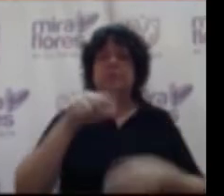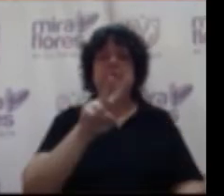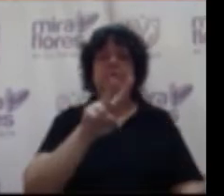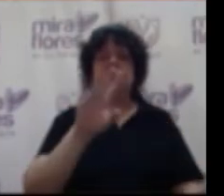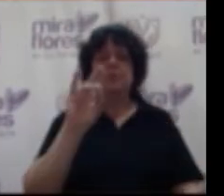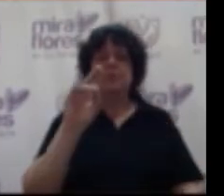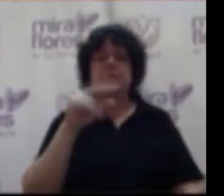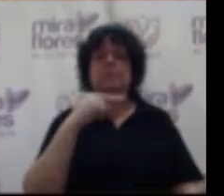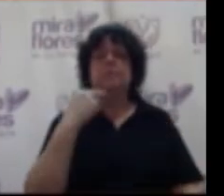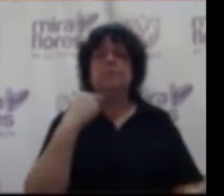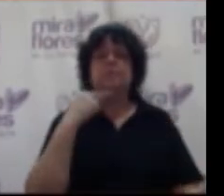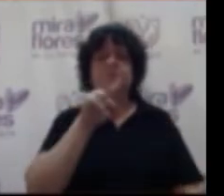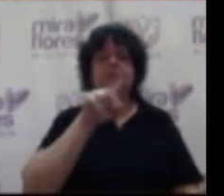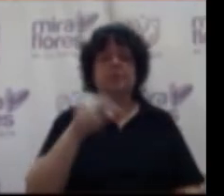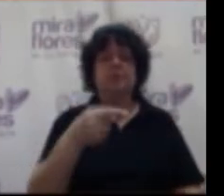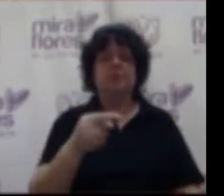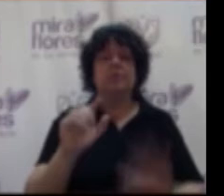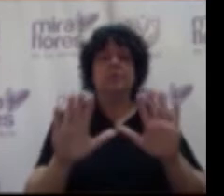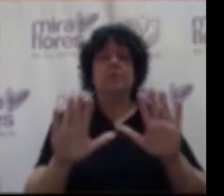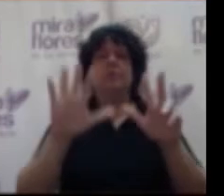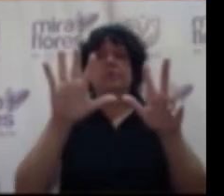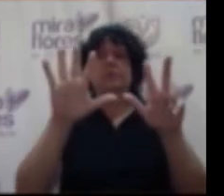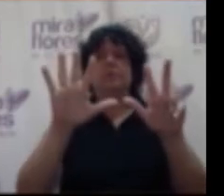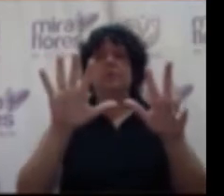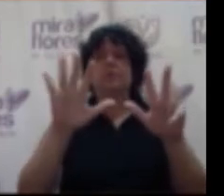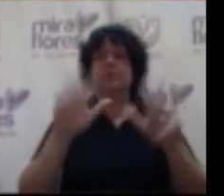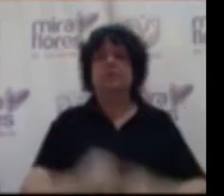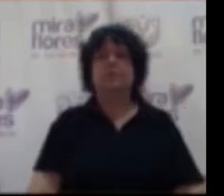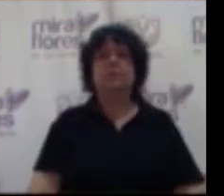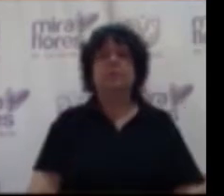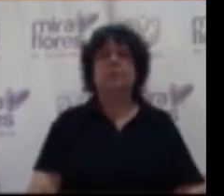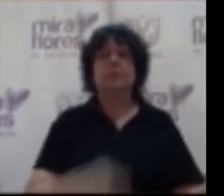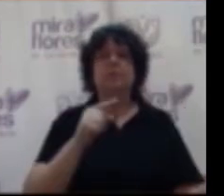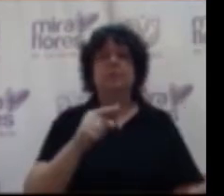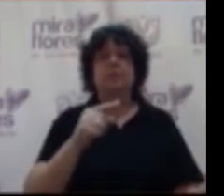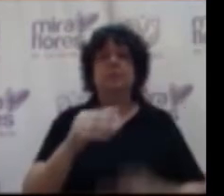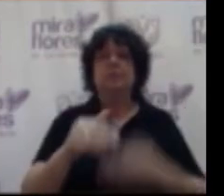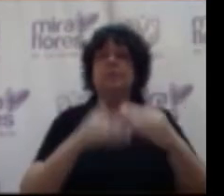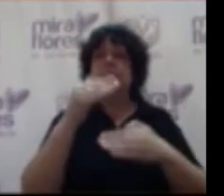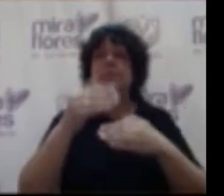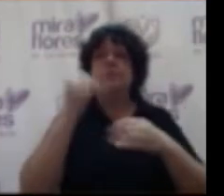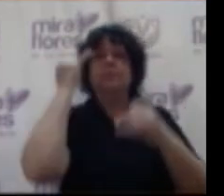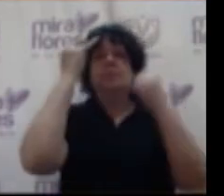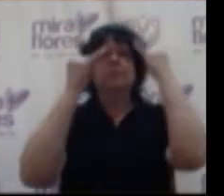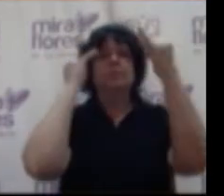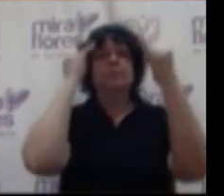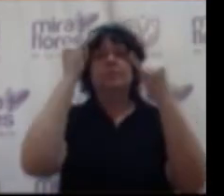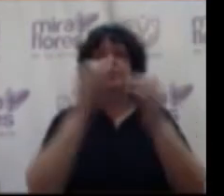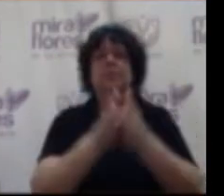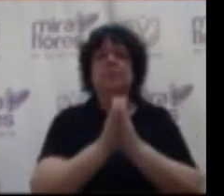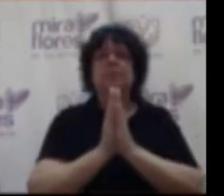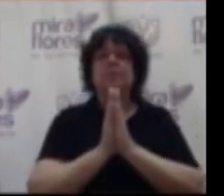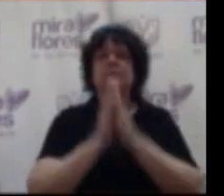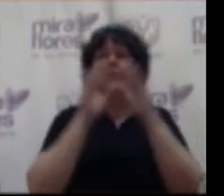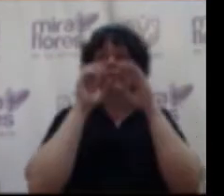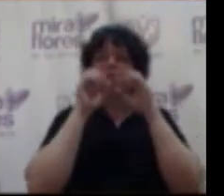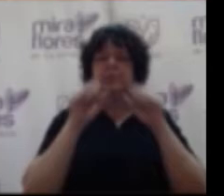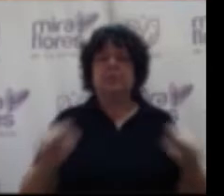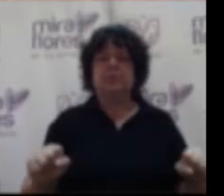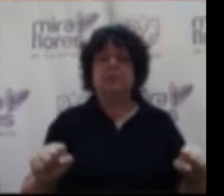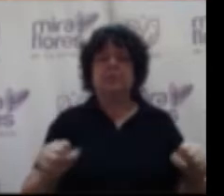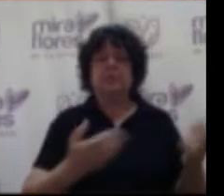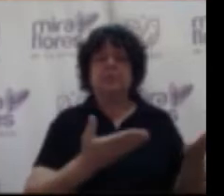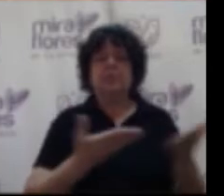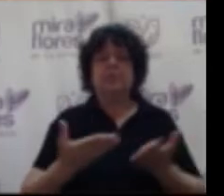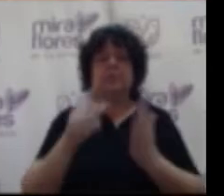27 de noviembre del año 2018 y en ese orden de ideas le voy a pedir a nuestra secretaria general del consejo que se sirva